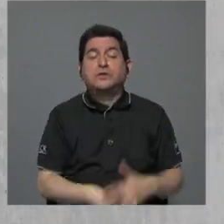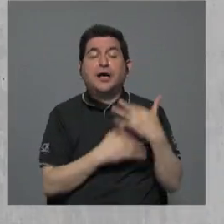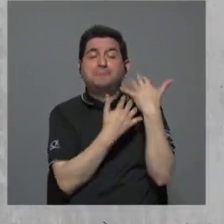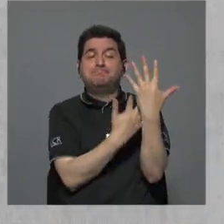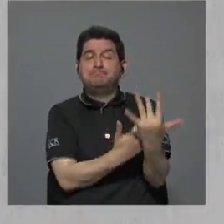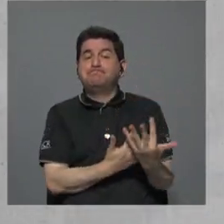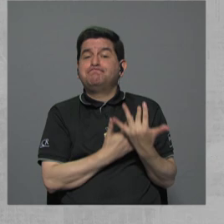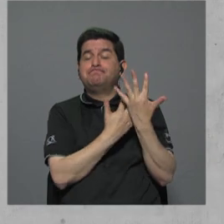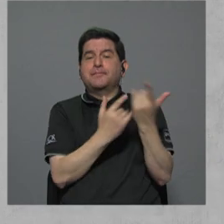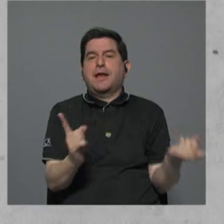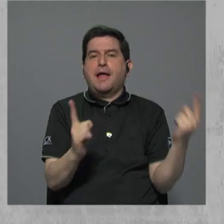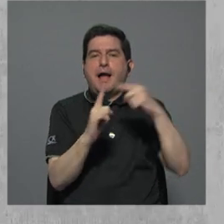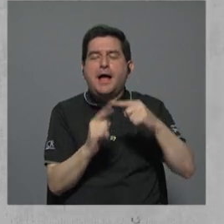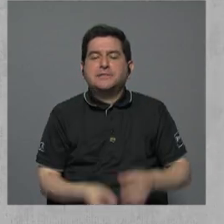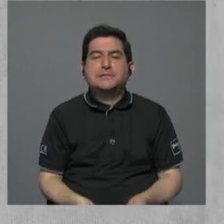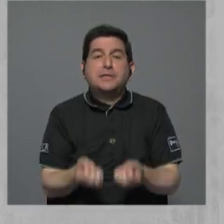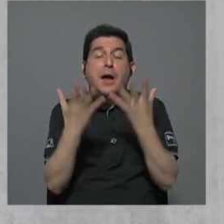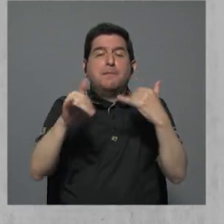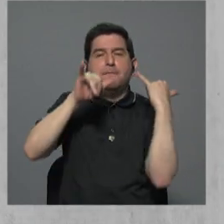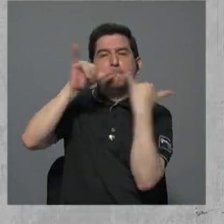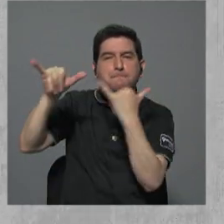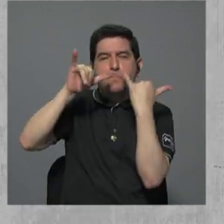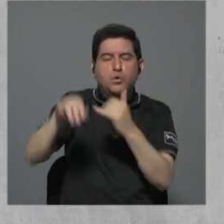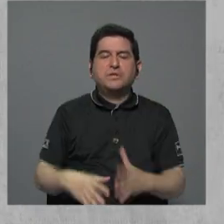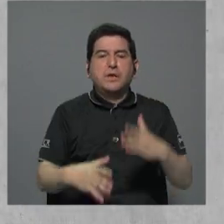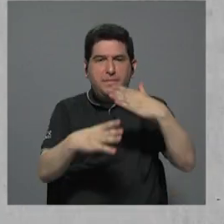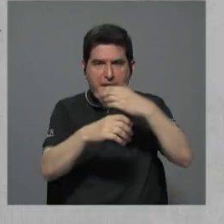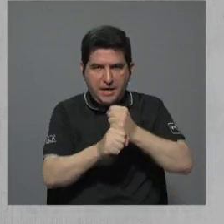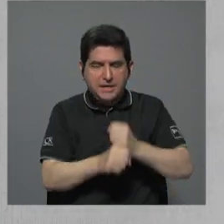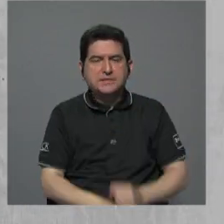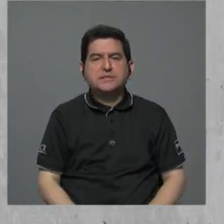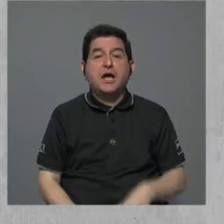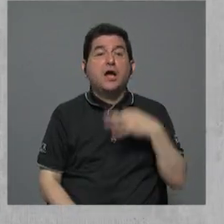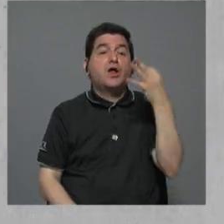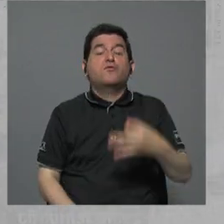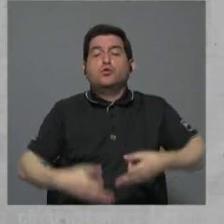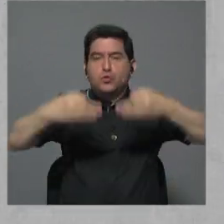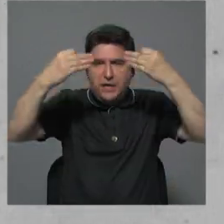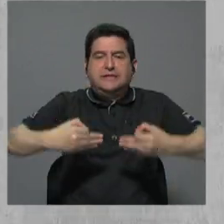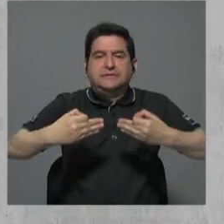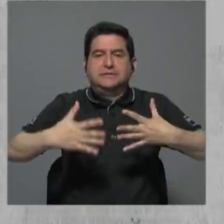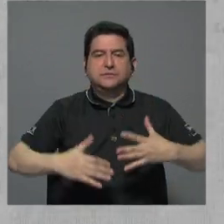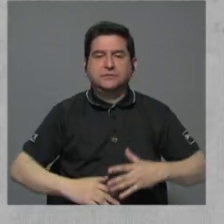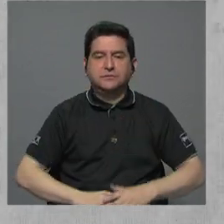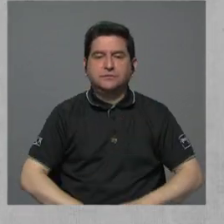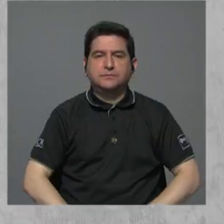en llegar, hasta que las múltiples acusaciones se conviertan en una futura sentencia.